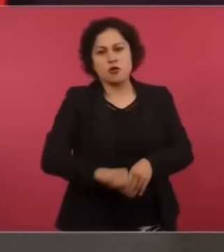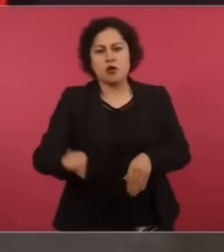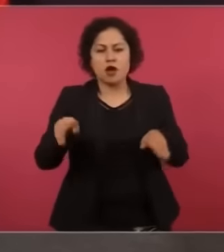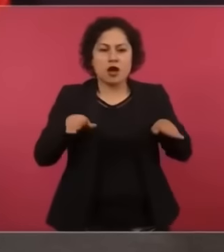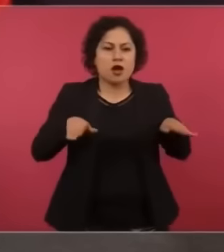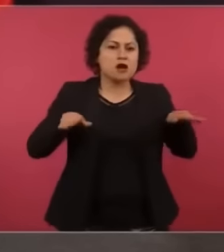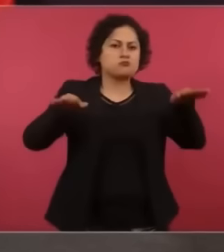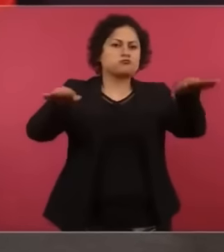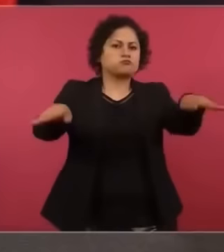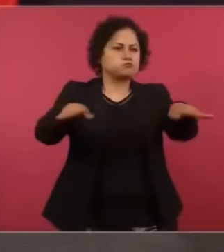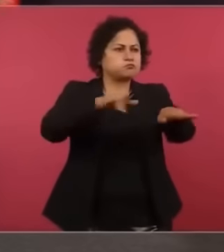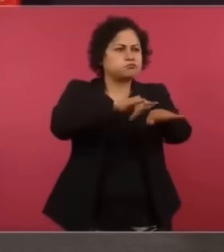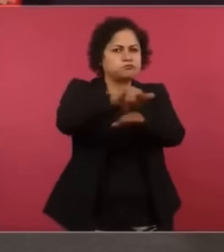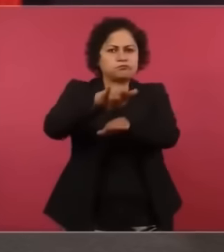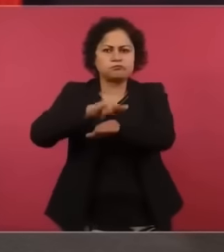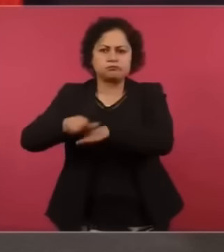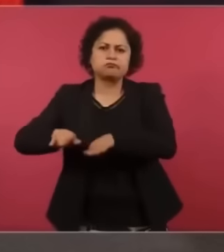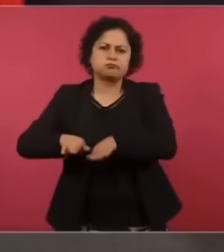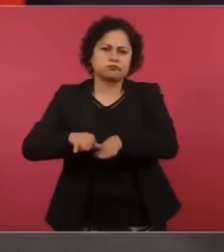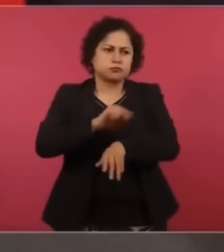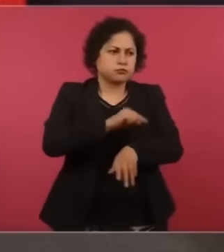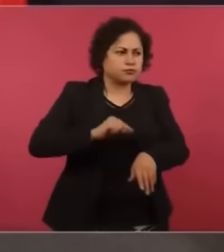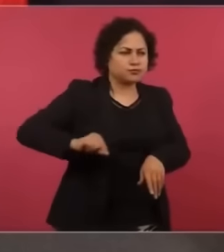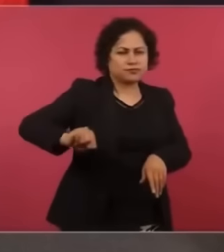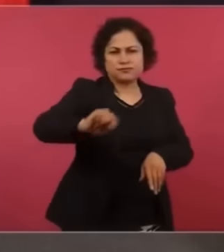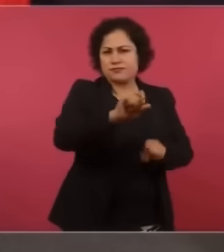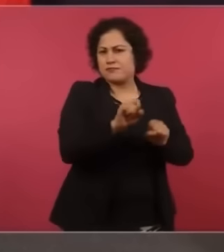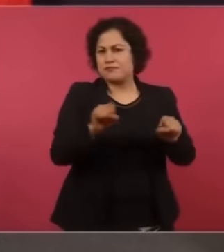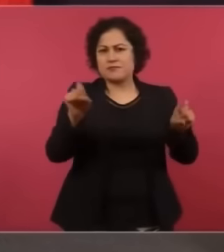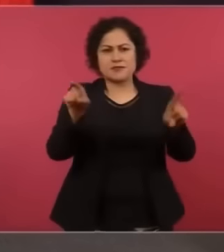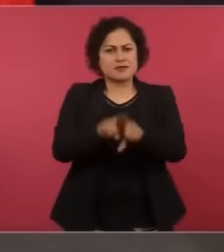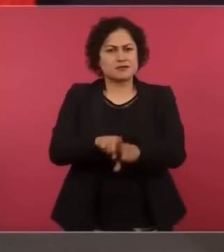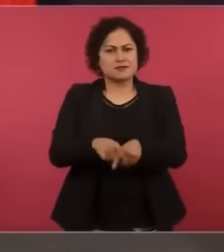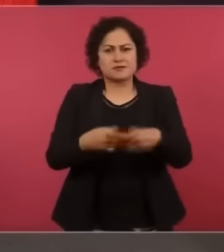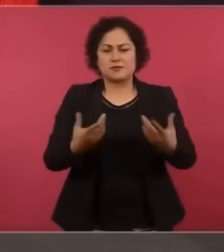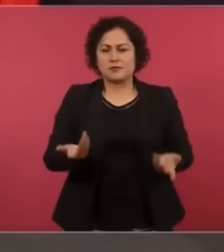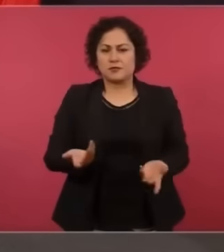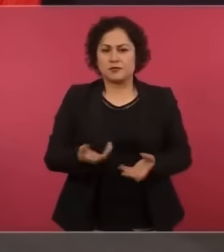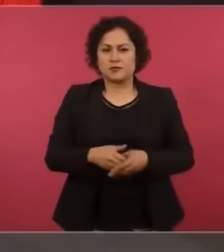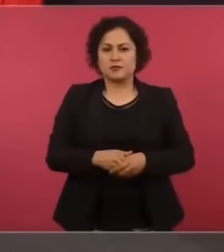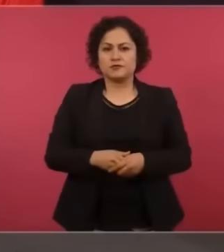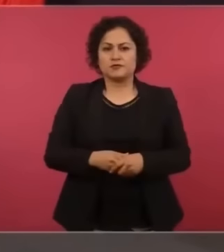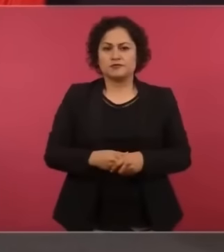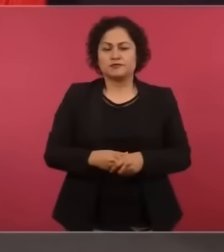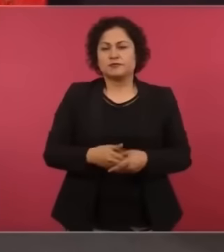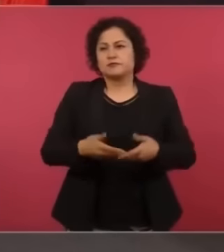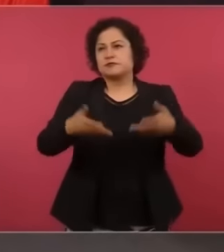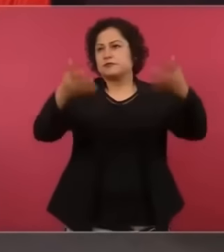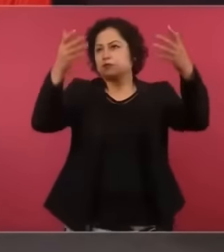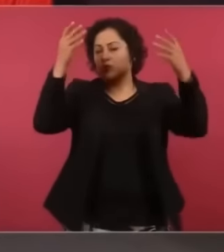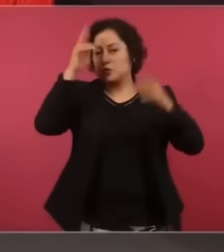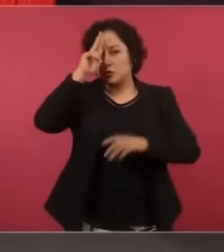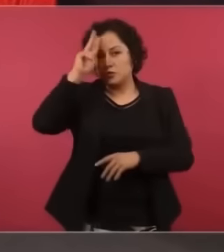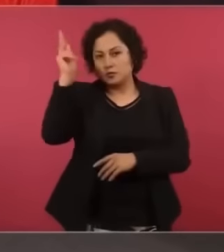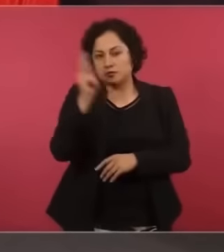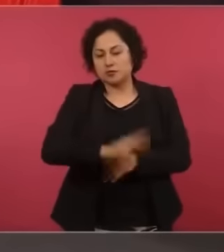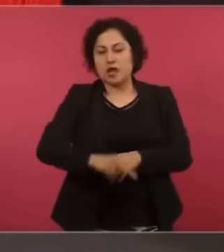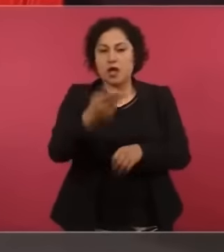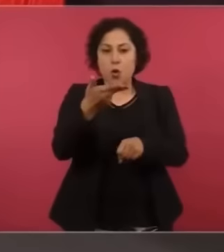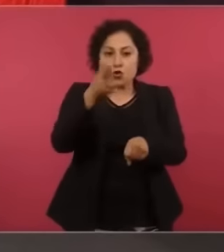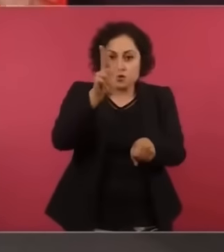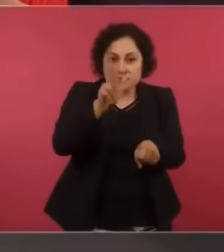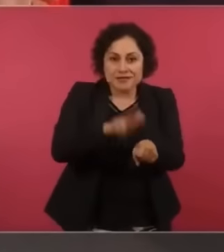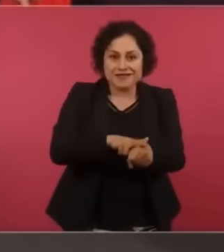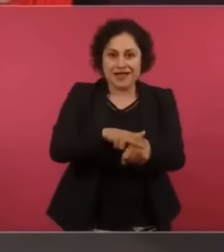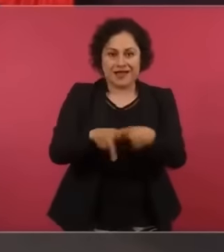bueno, los hospitales, los